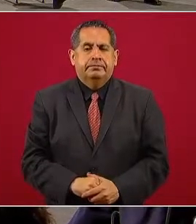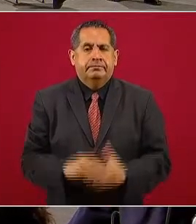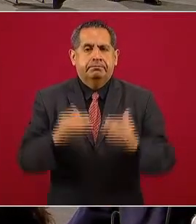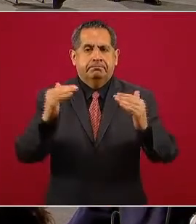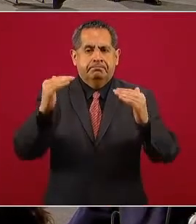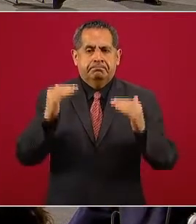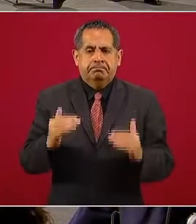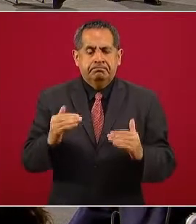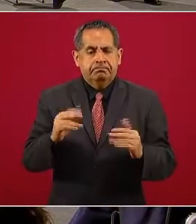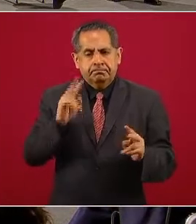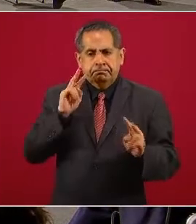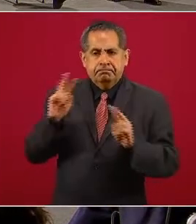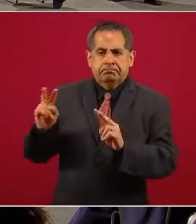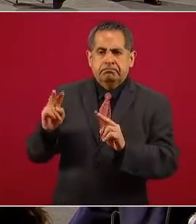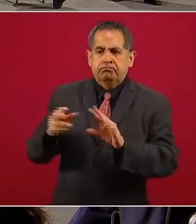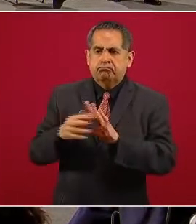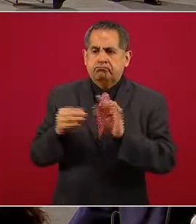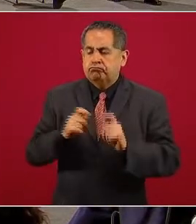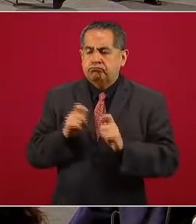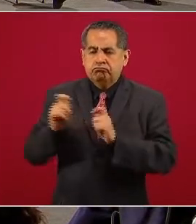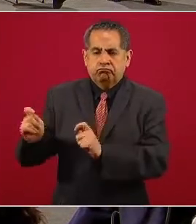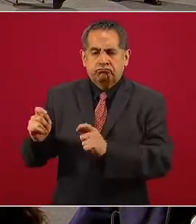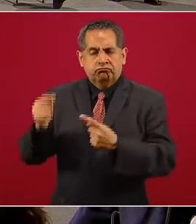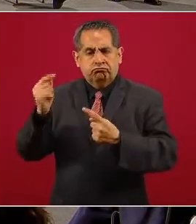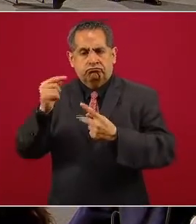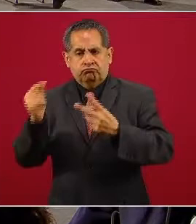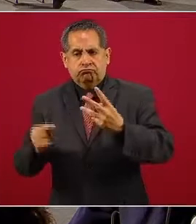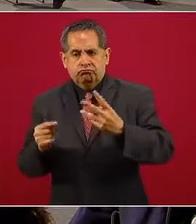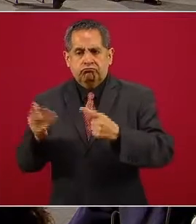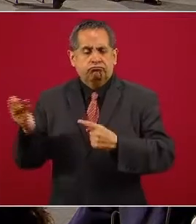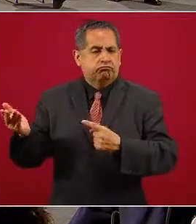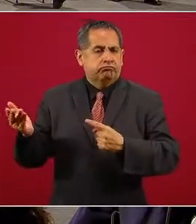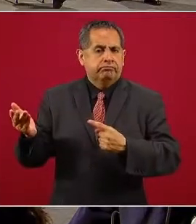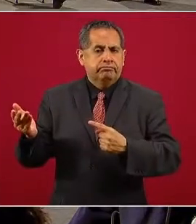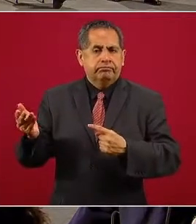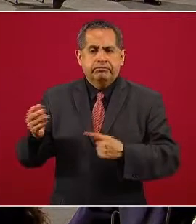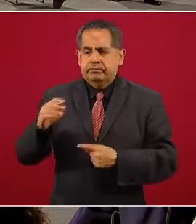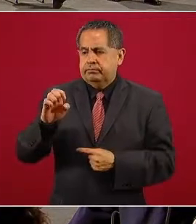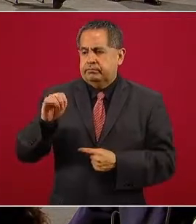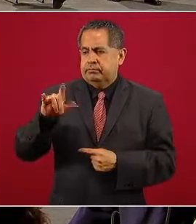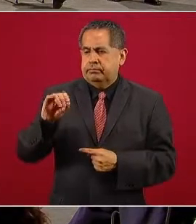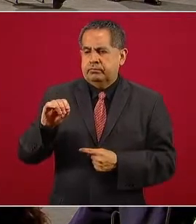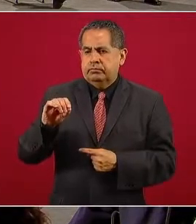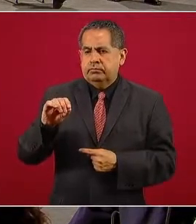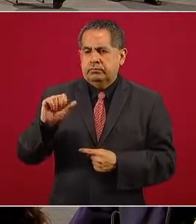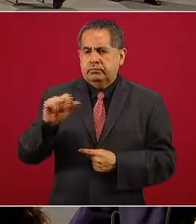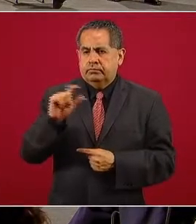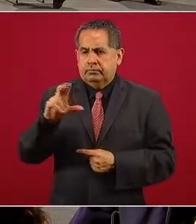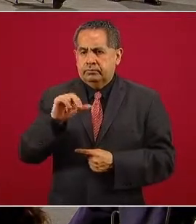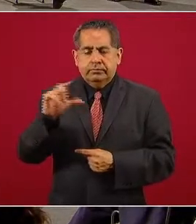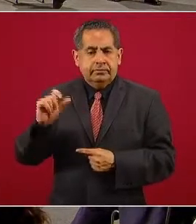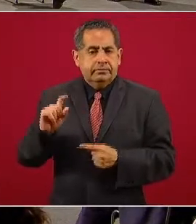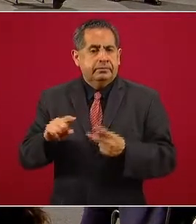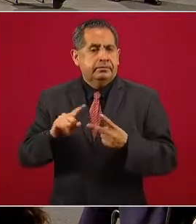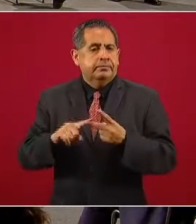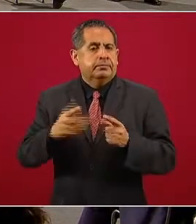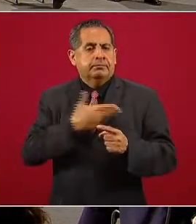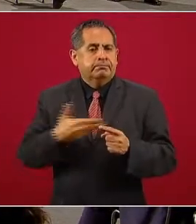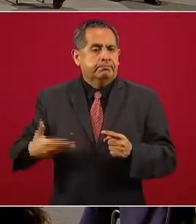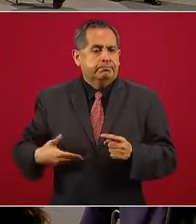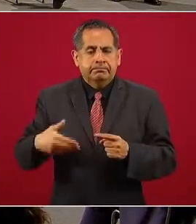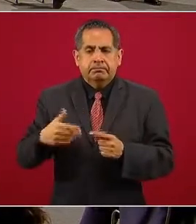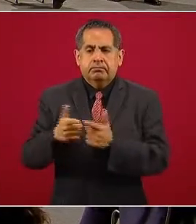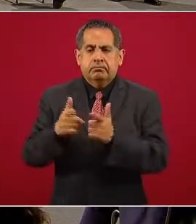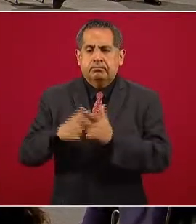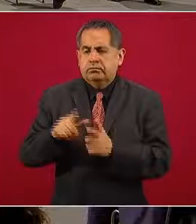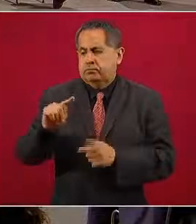señor presidente Andrés